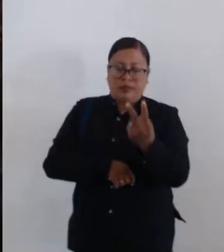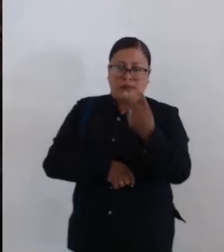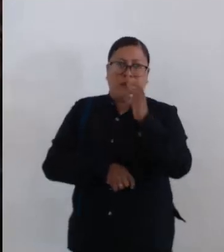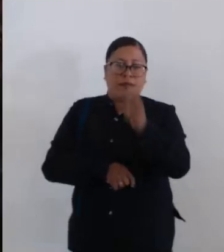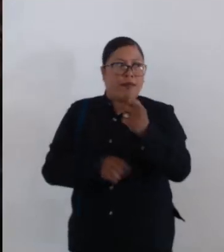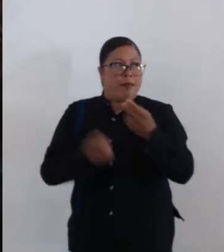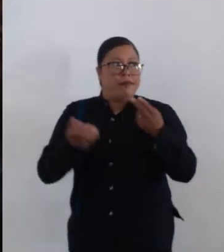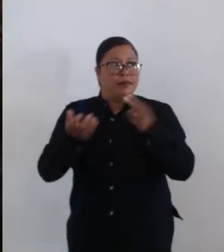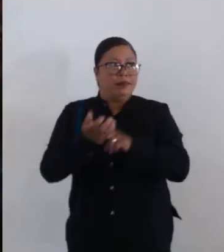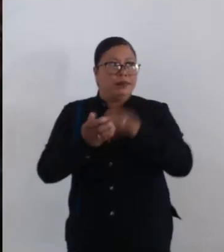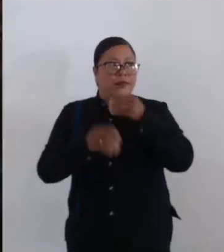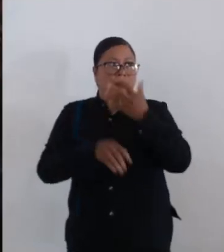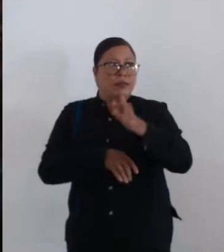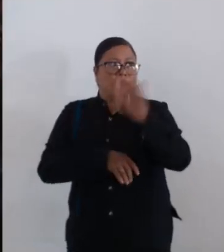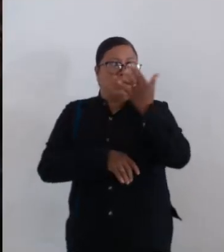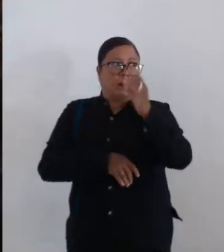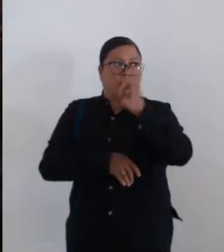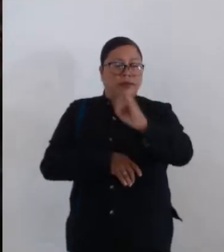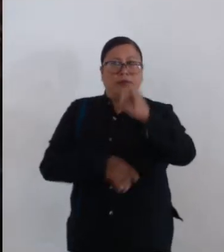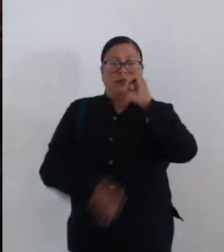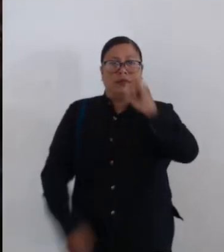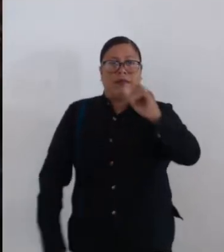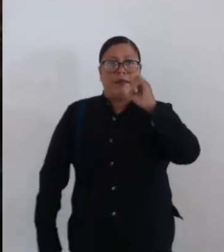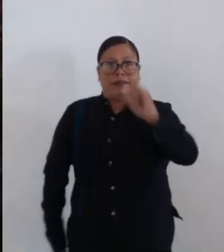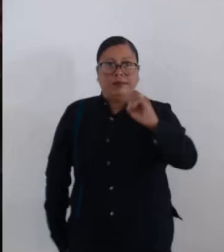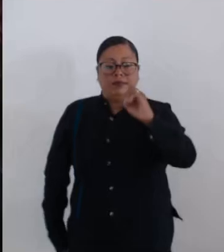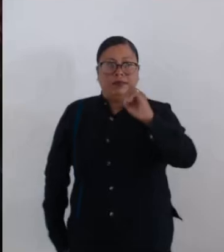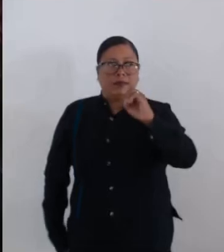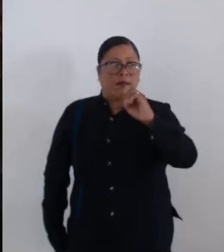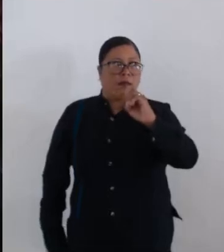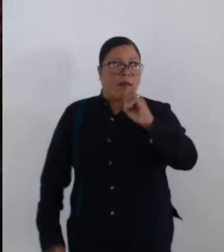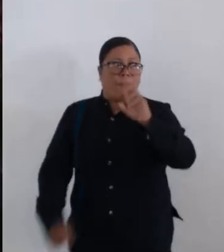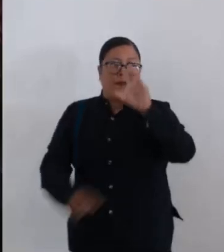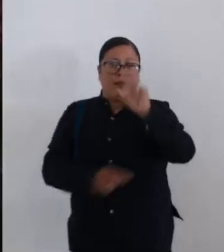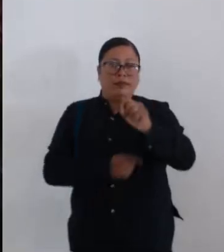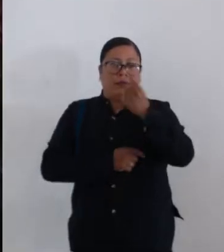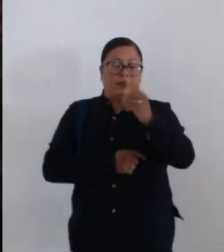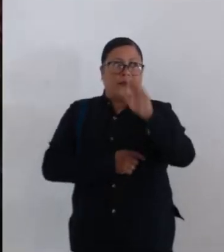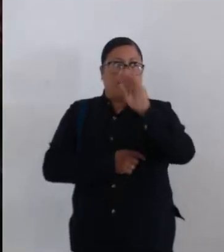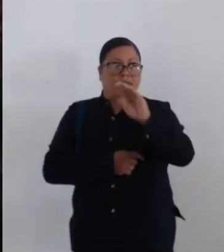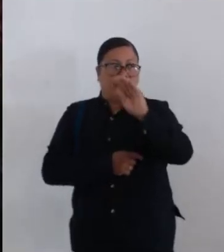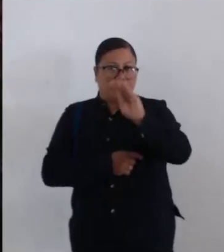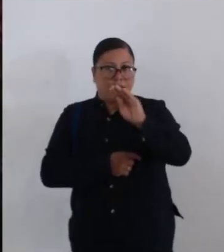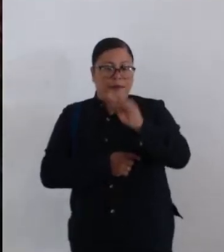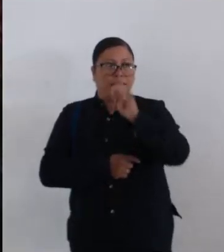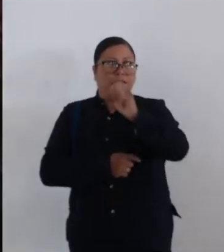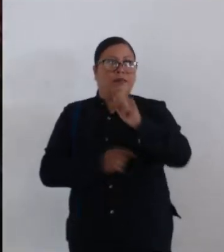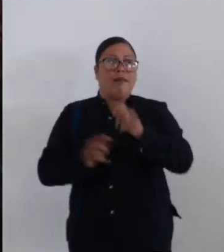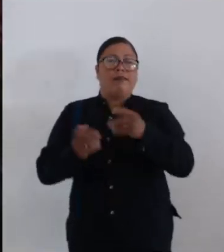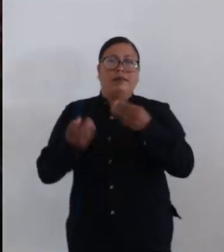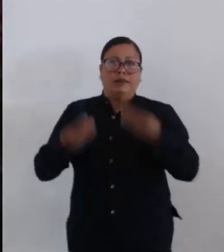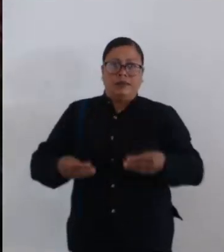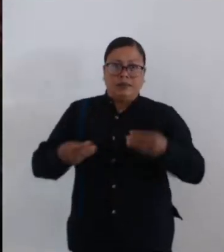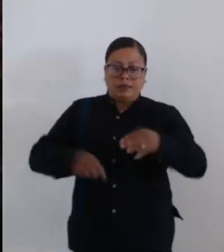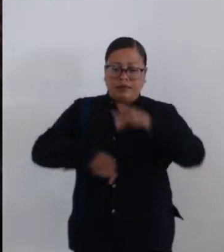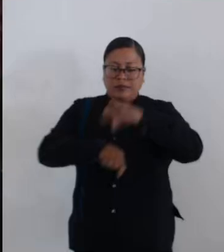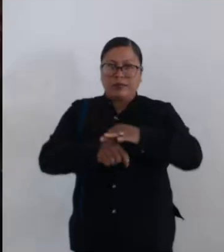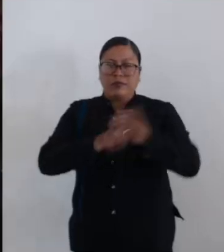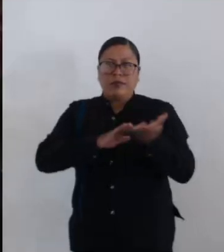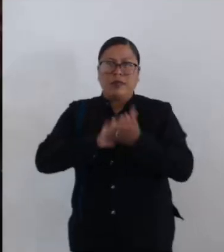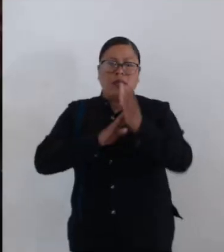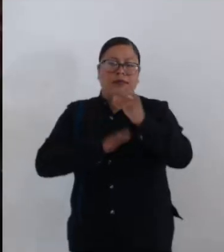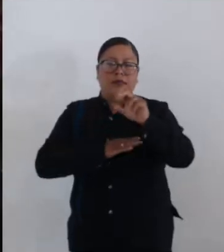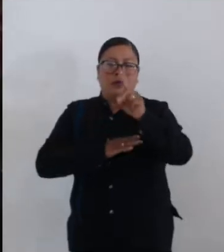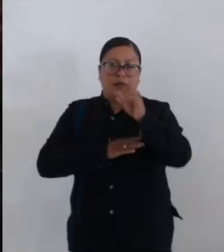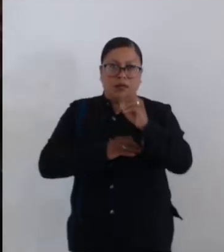objeto cuenta 1050-0000-3190, giro del mercado Carnicería Cerdo,